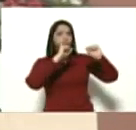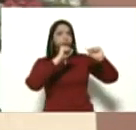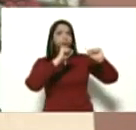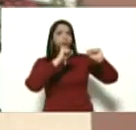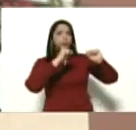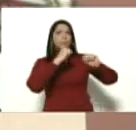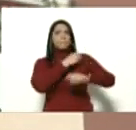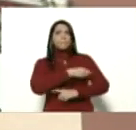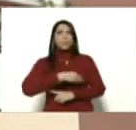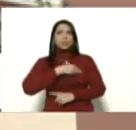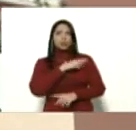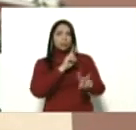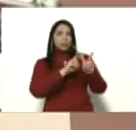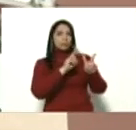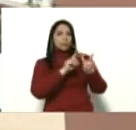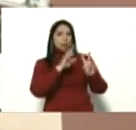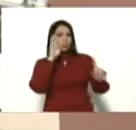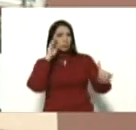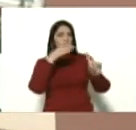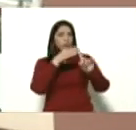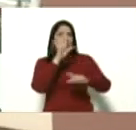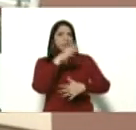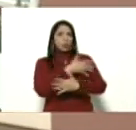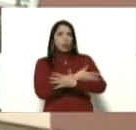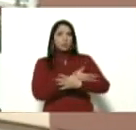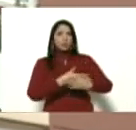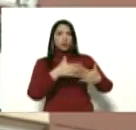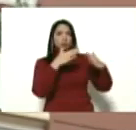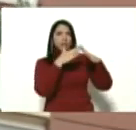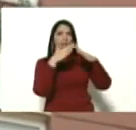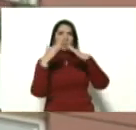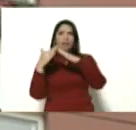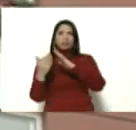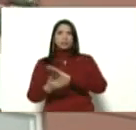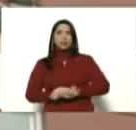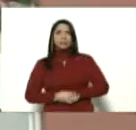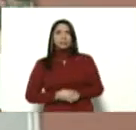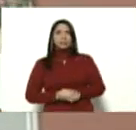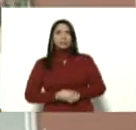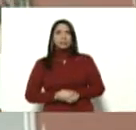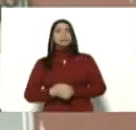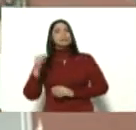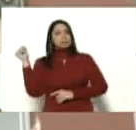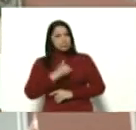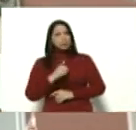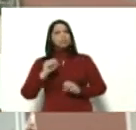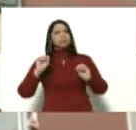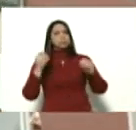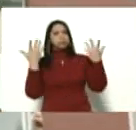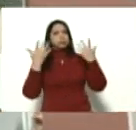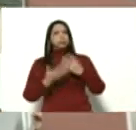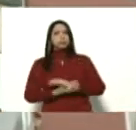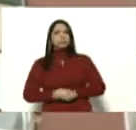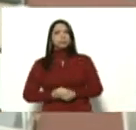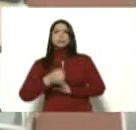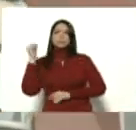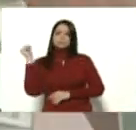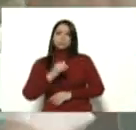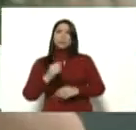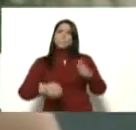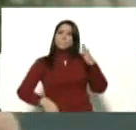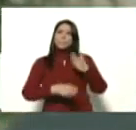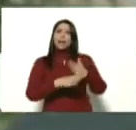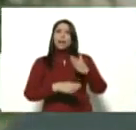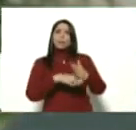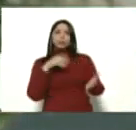rumbo a los 5 millones de vivienda si lo vamos a cumplir si vamos a llegar